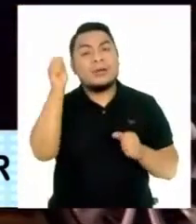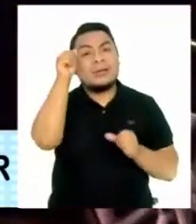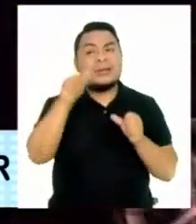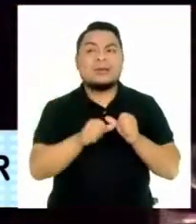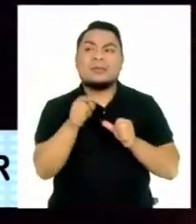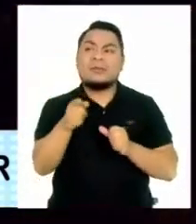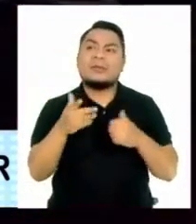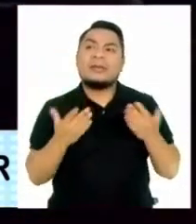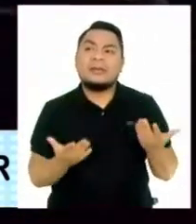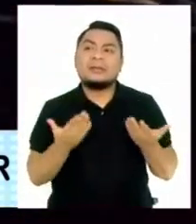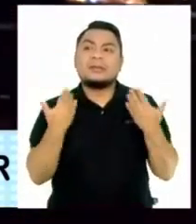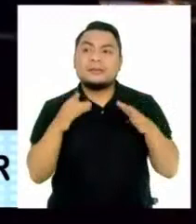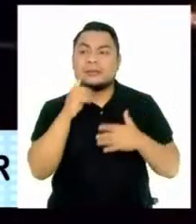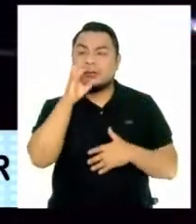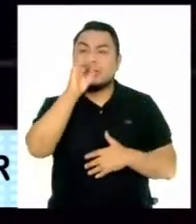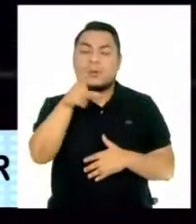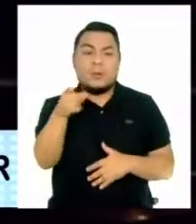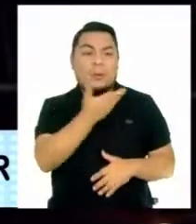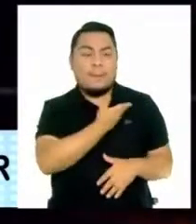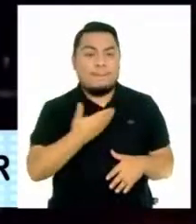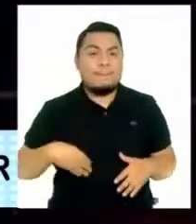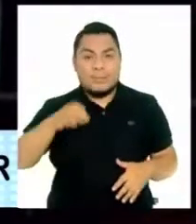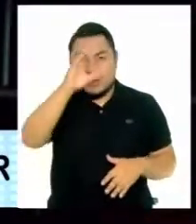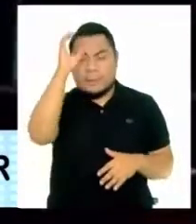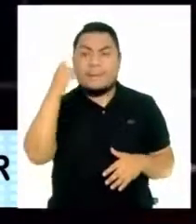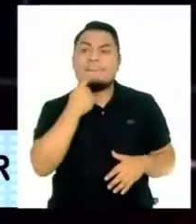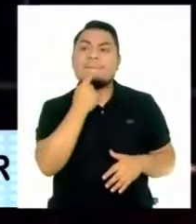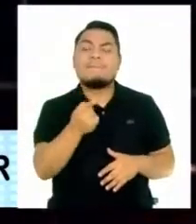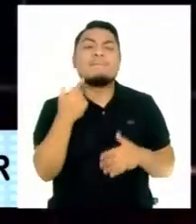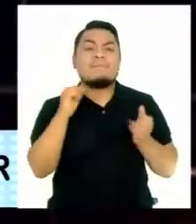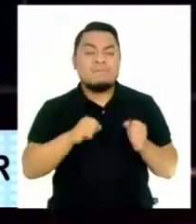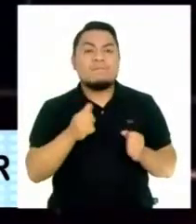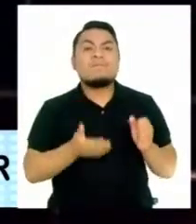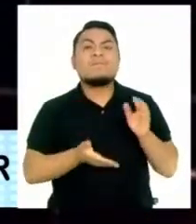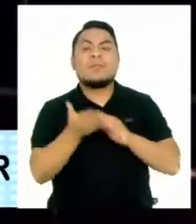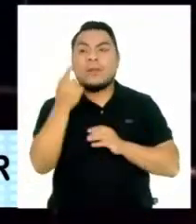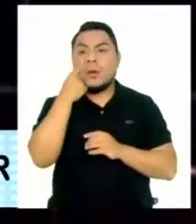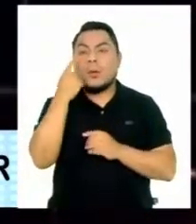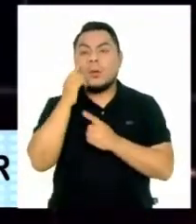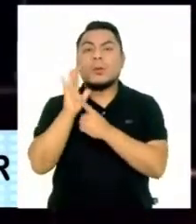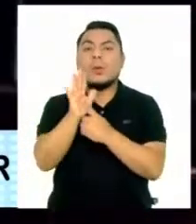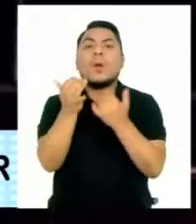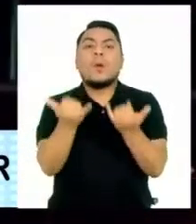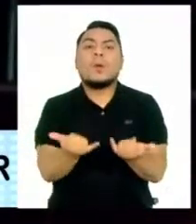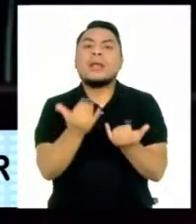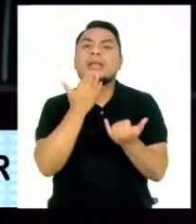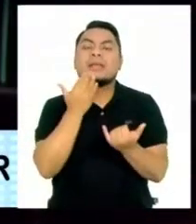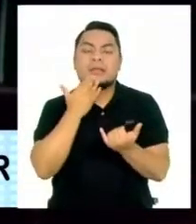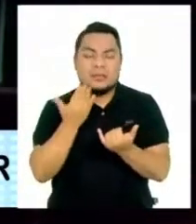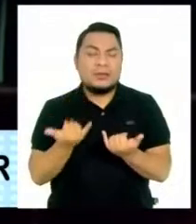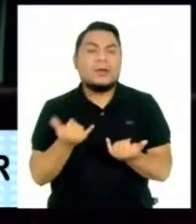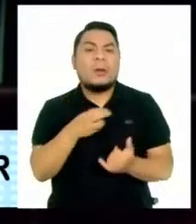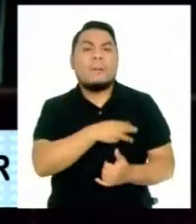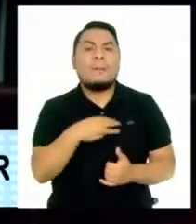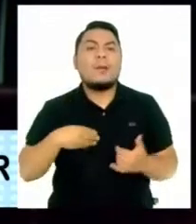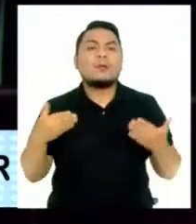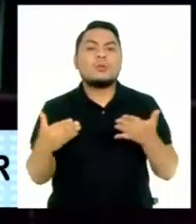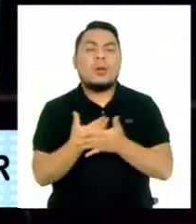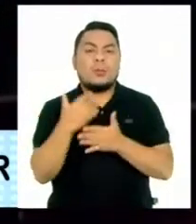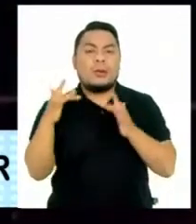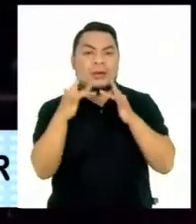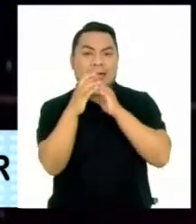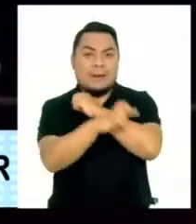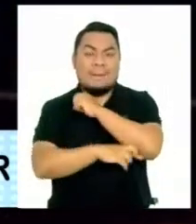que, como reitero, el mandatario había indicado que se iba a conocer quién iba a ser el nuevo canciller